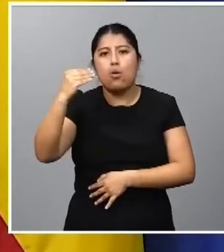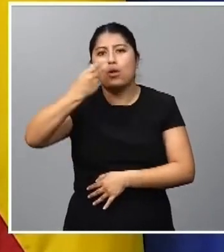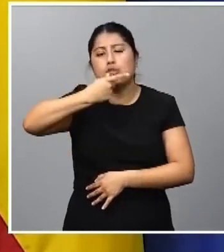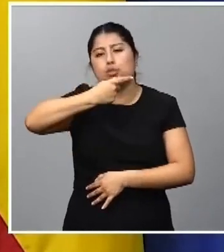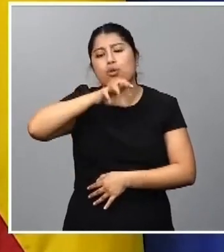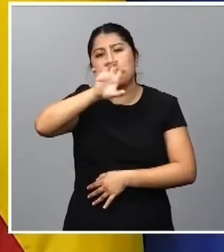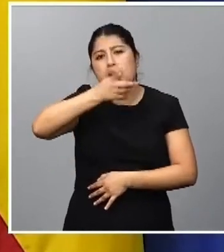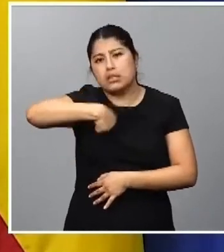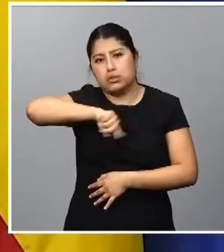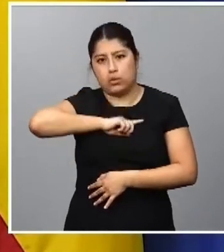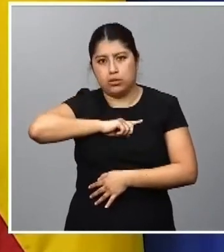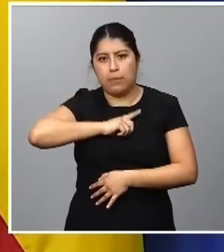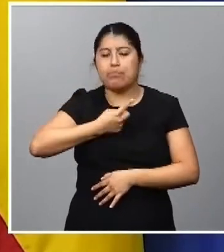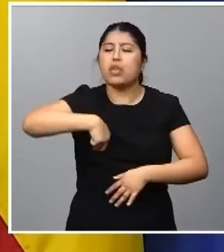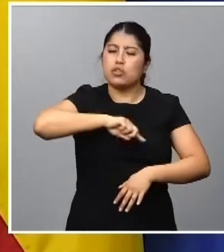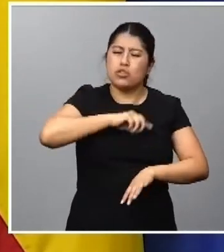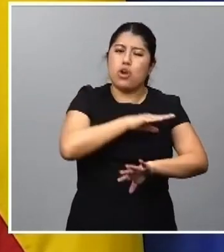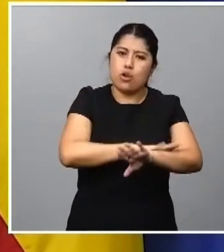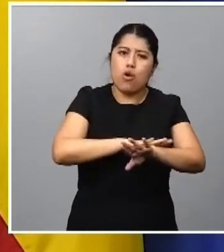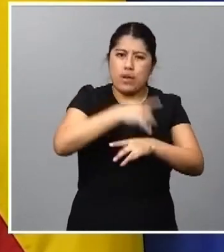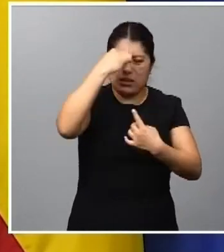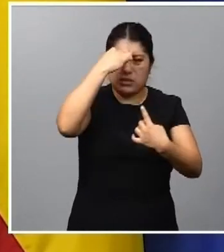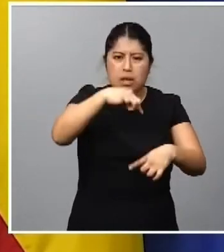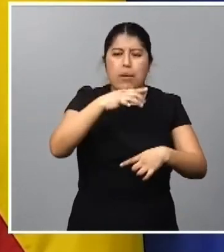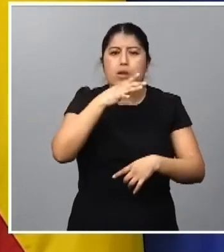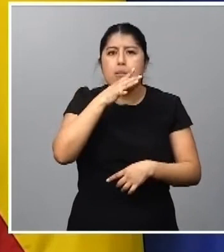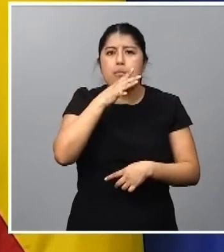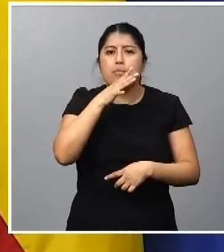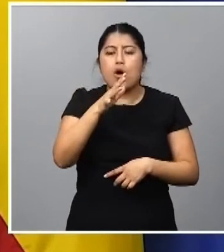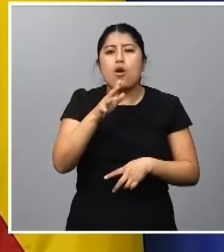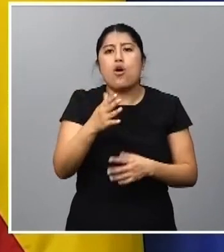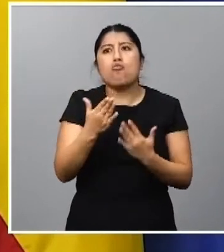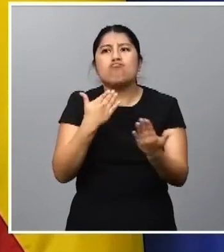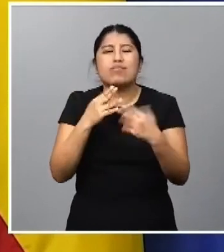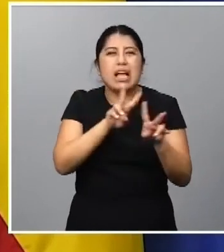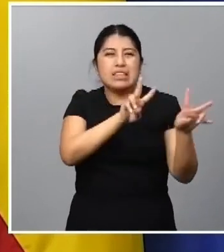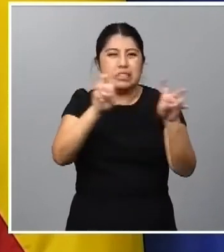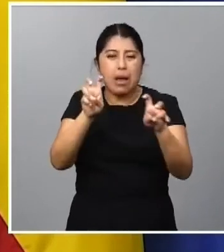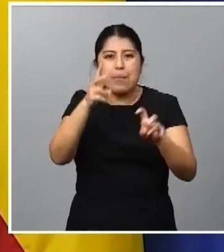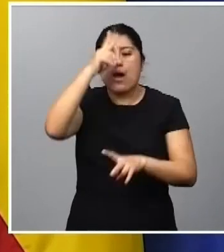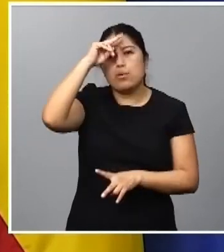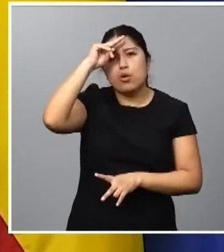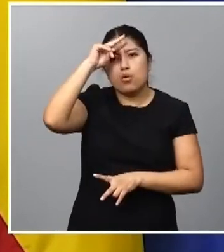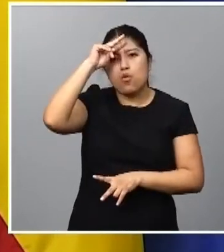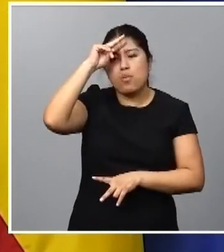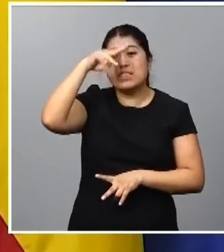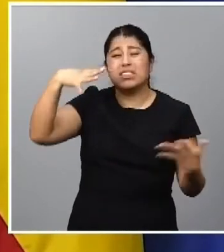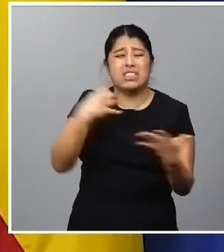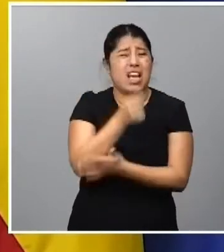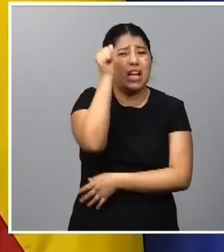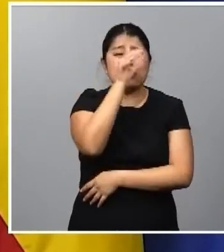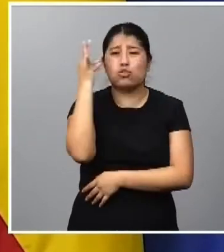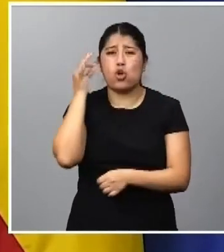país. Desde el Gobierno somos conscientes de que hay una conversación en el país que nos preocupa y nos interpela a todos y a todas. Por